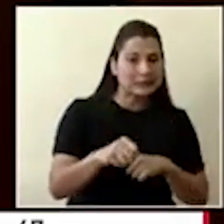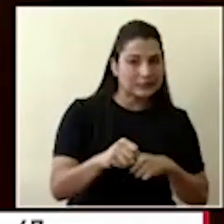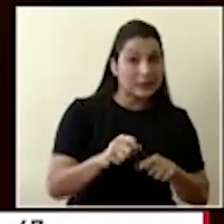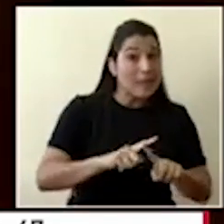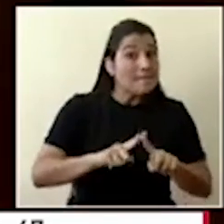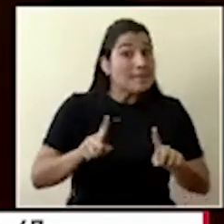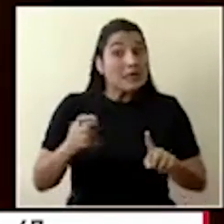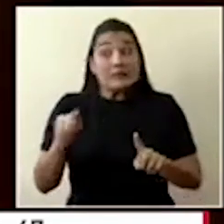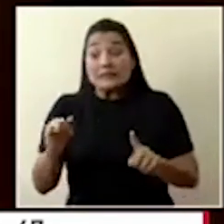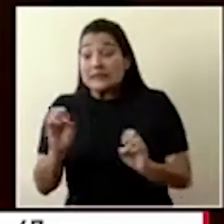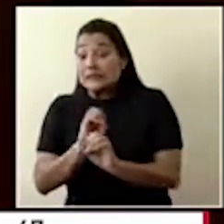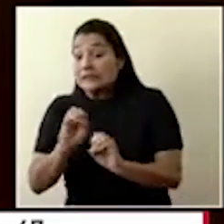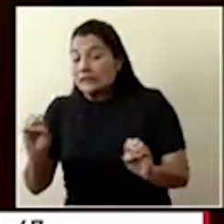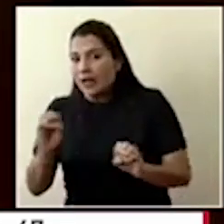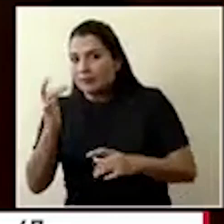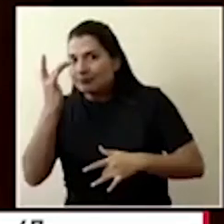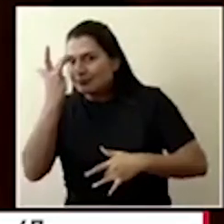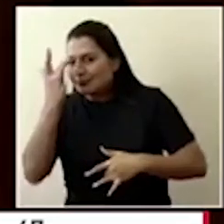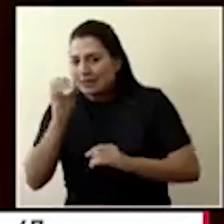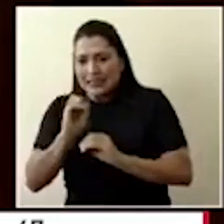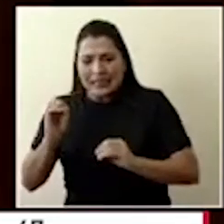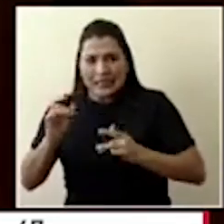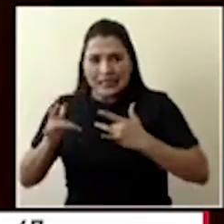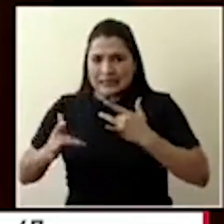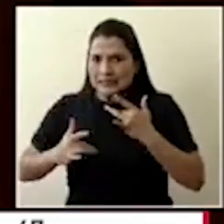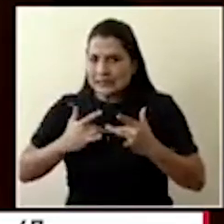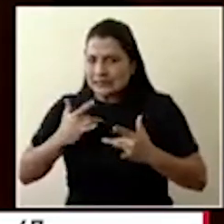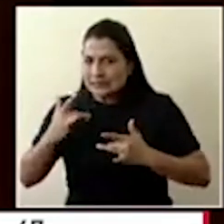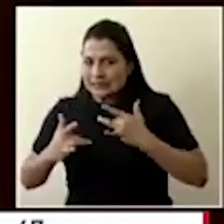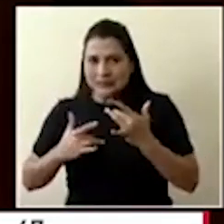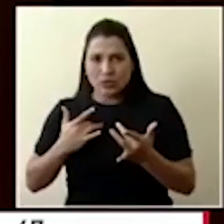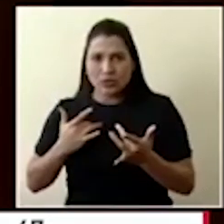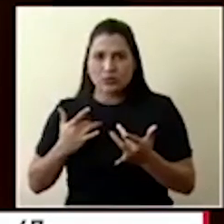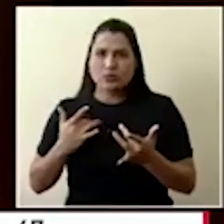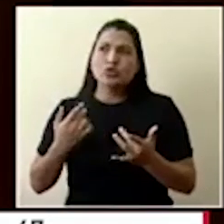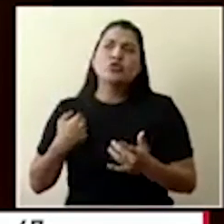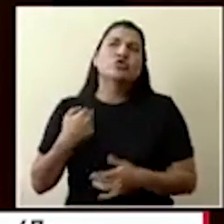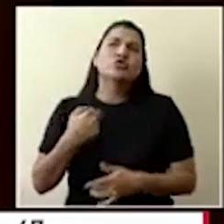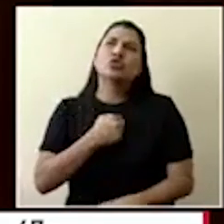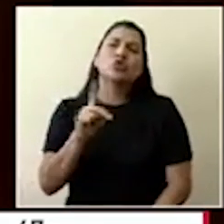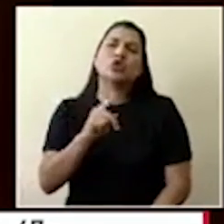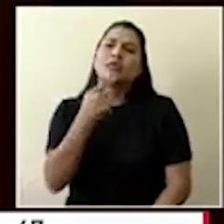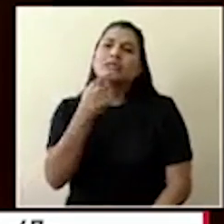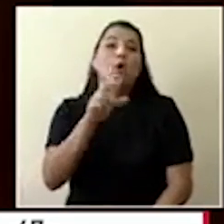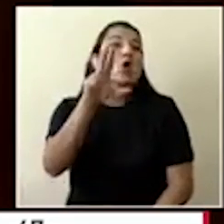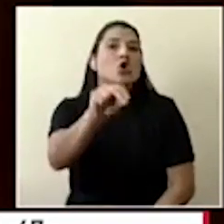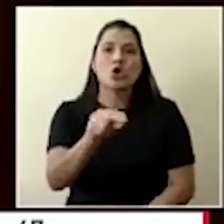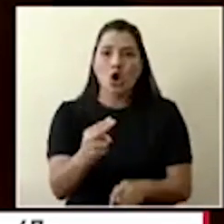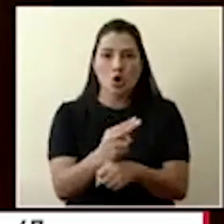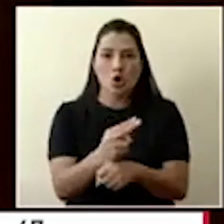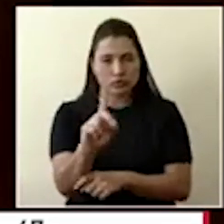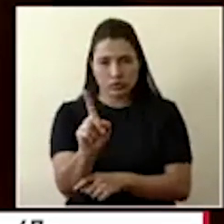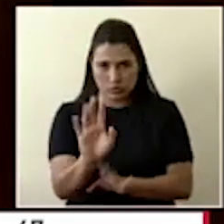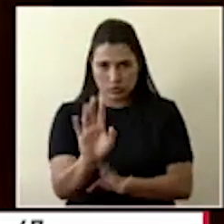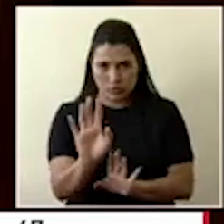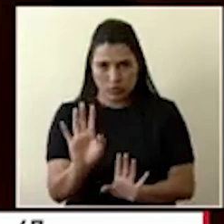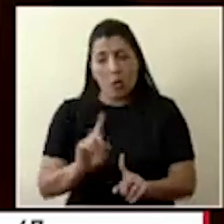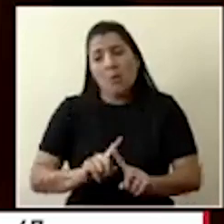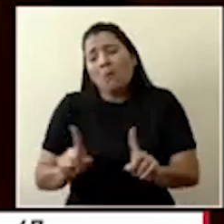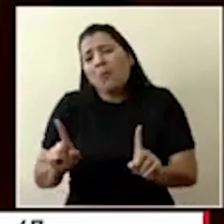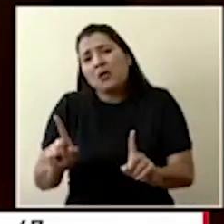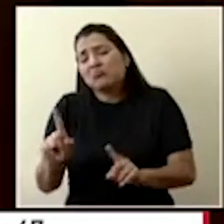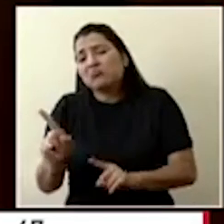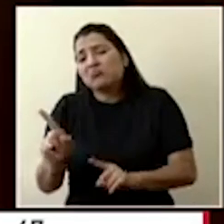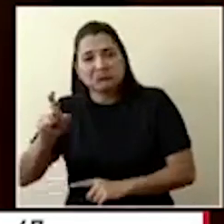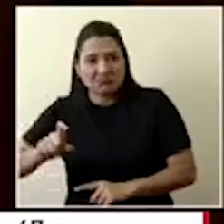no pueden usarlas, claro que pueden usarlas, no es una recomendación explícita y sobre todo en el sentido